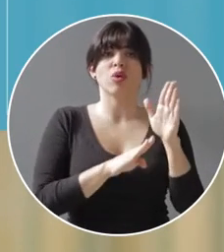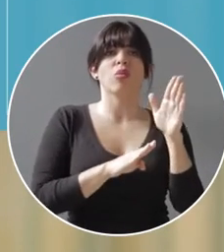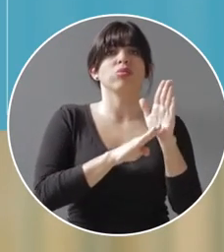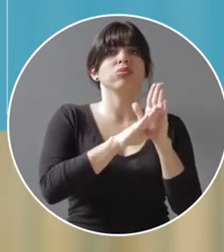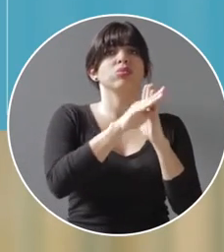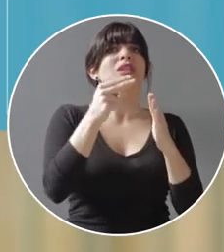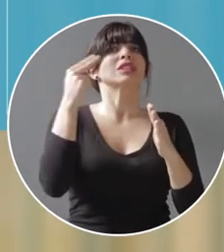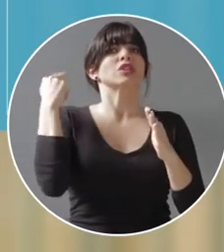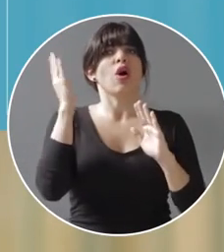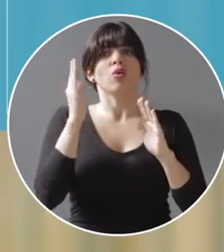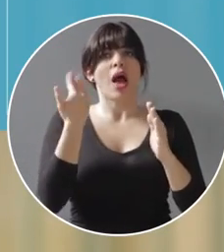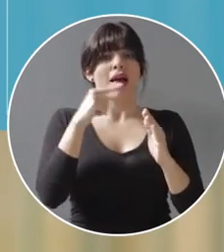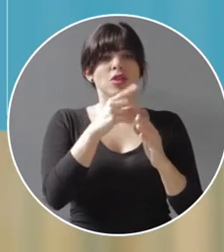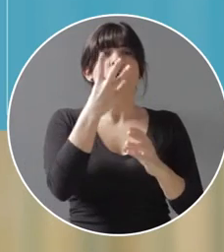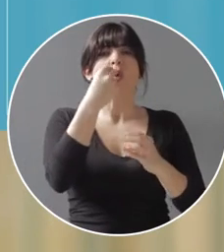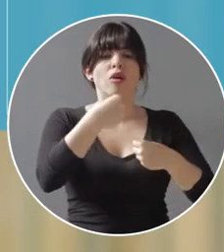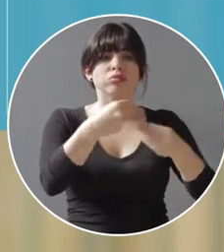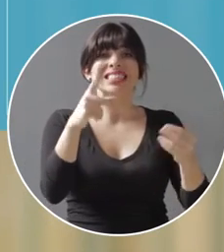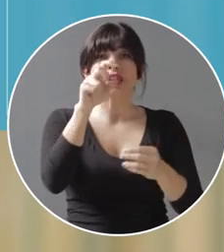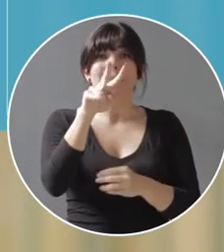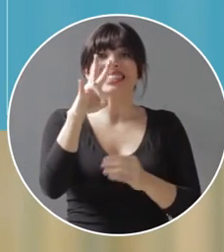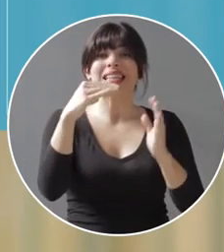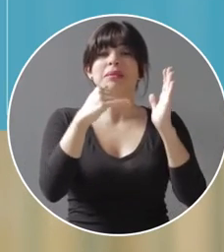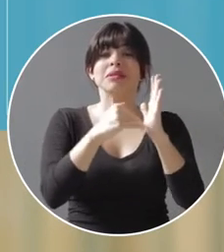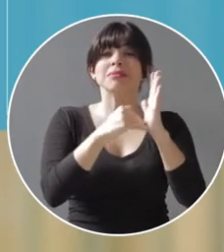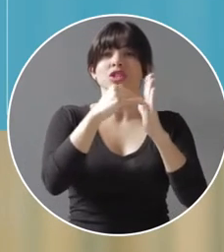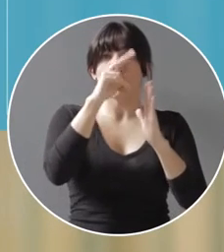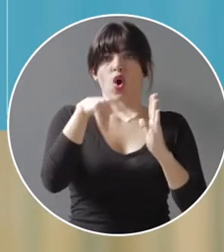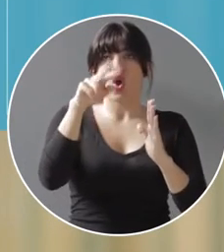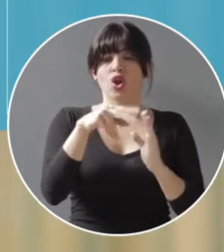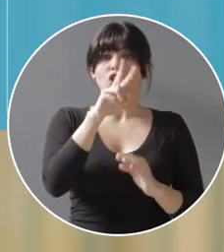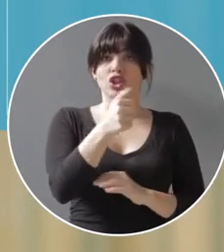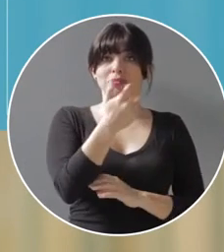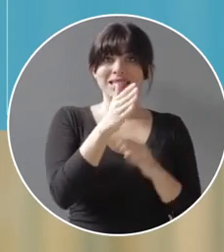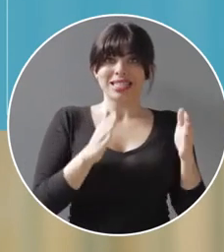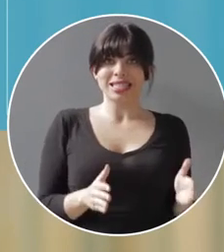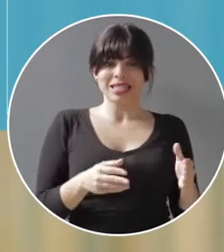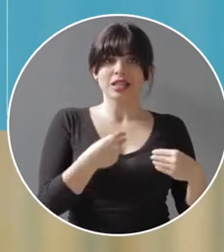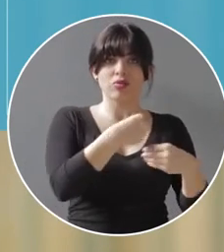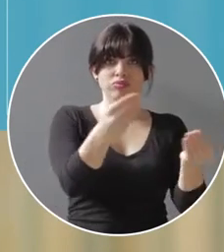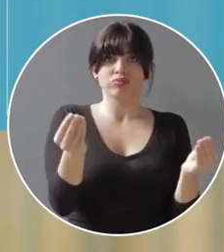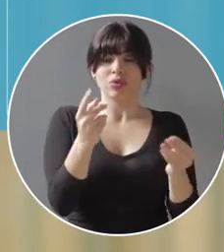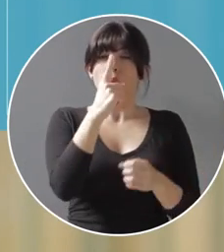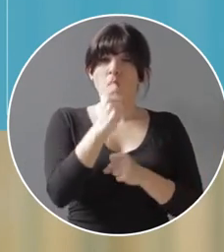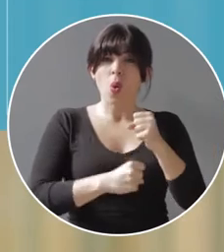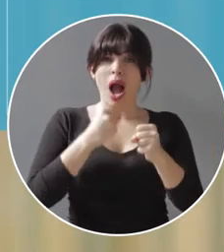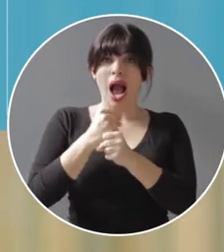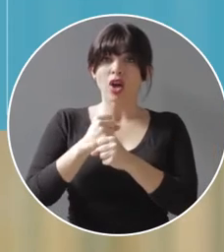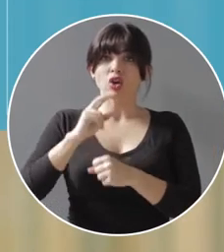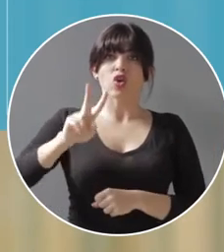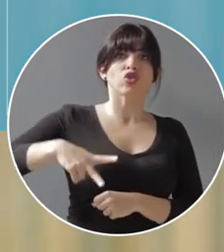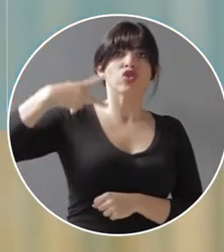históricos con la colocación de 127 mil millones de colones en el 2015, lo que implica que en un solo año se